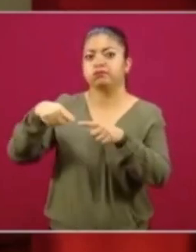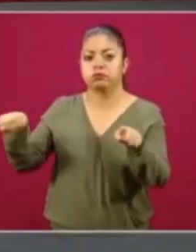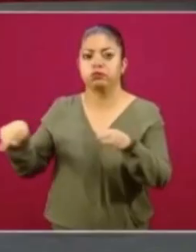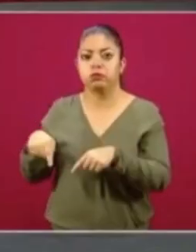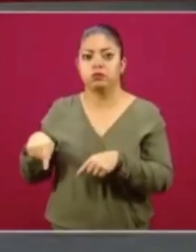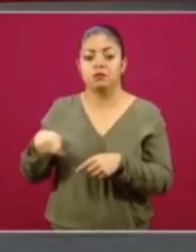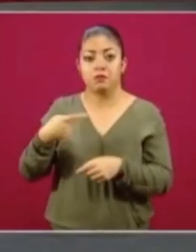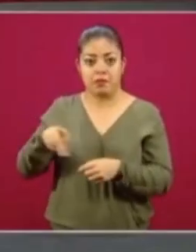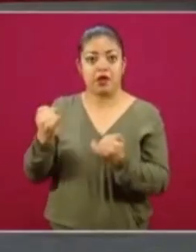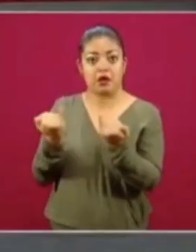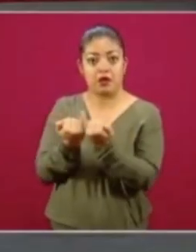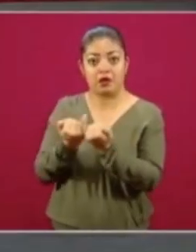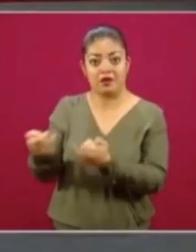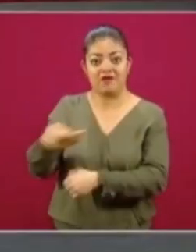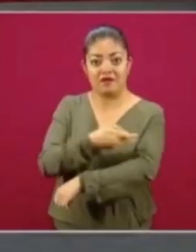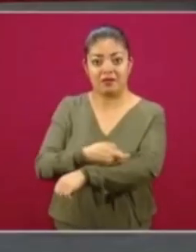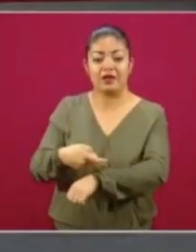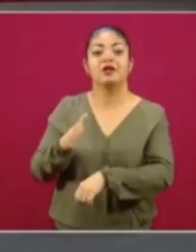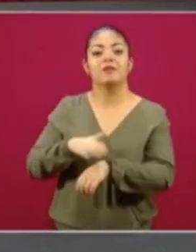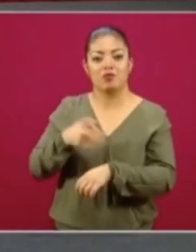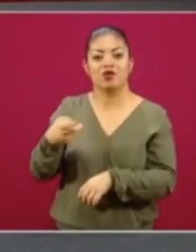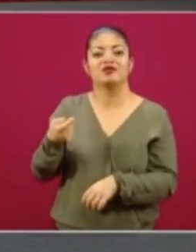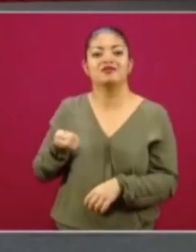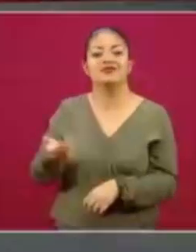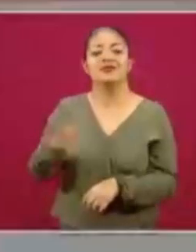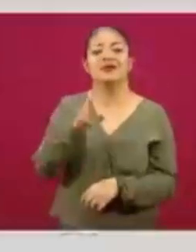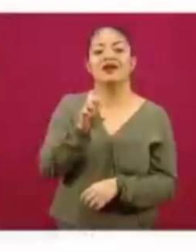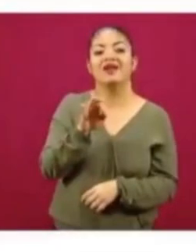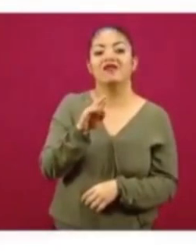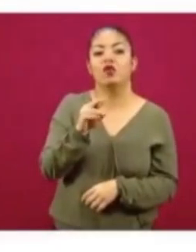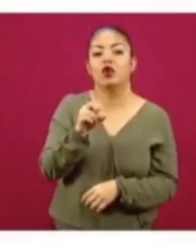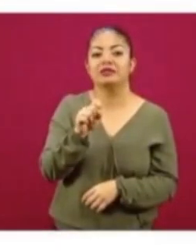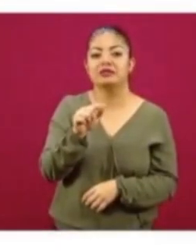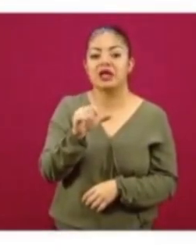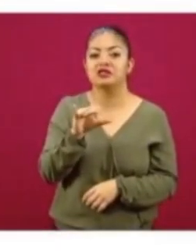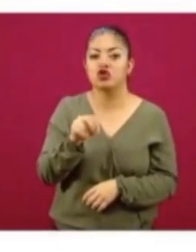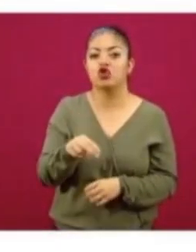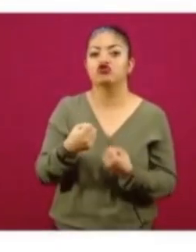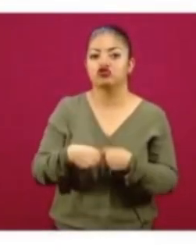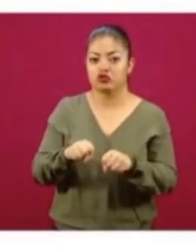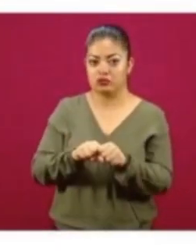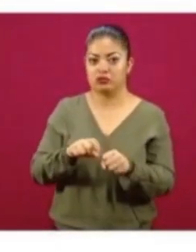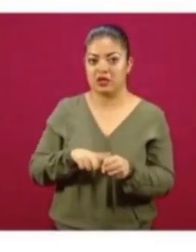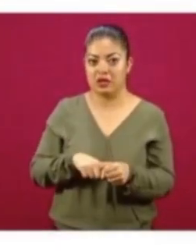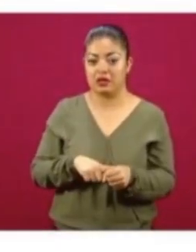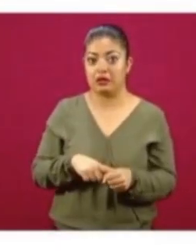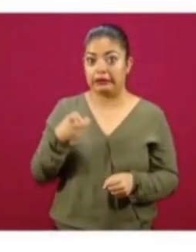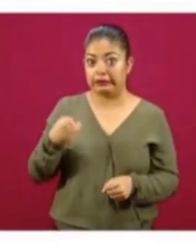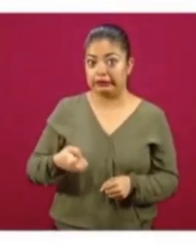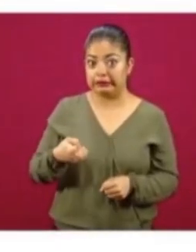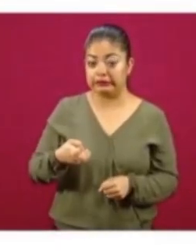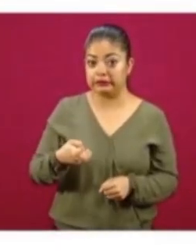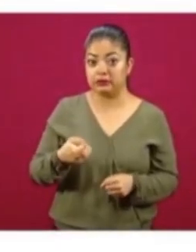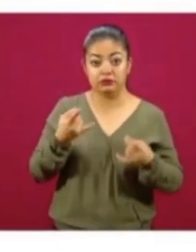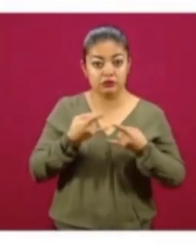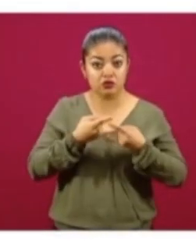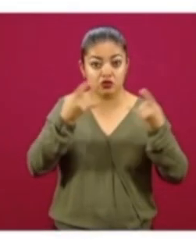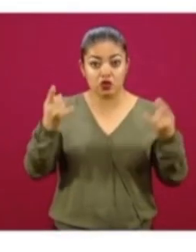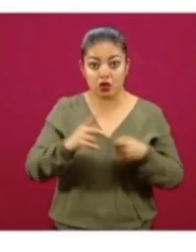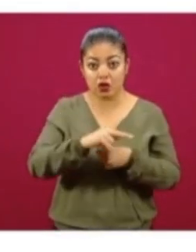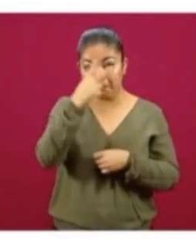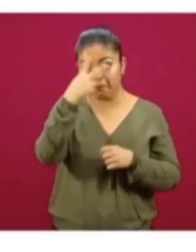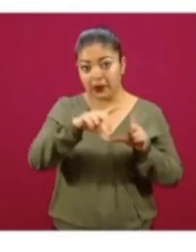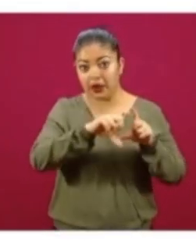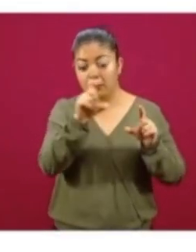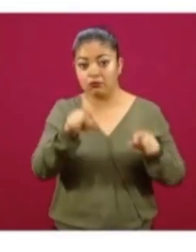una familia, por eso es reforestación social. Y este, en la historia de nuestro país, es el más grande. Estamos